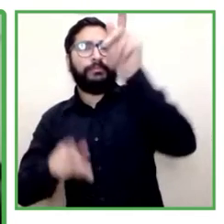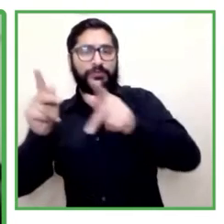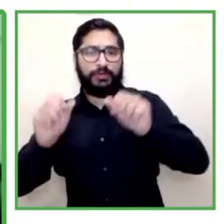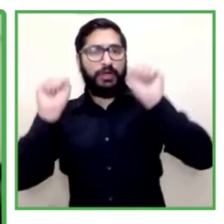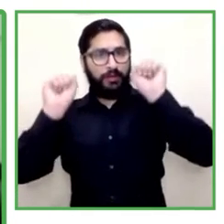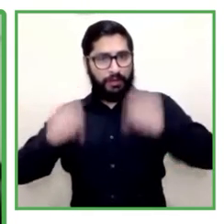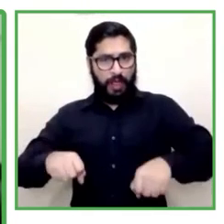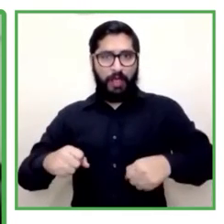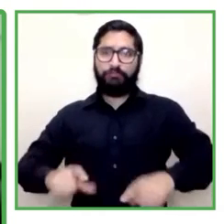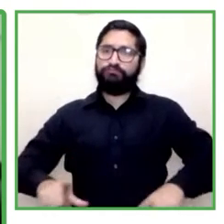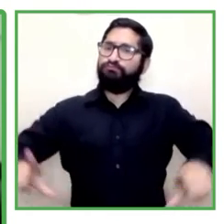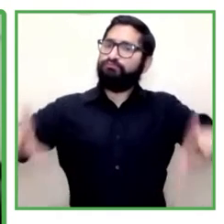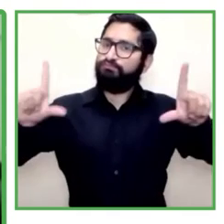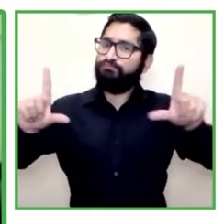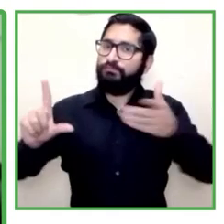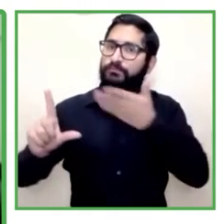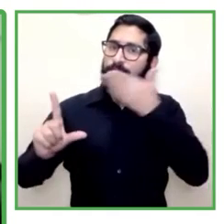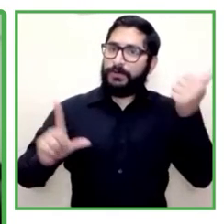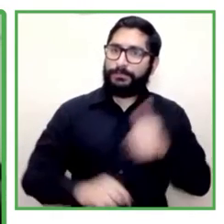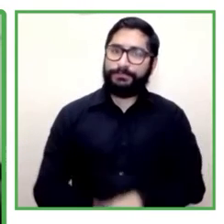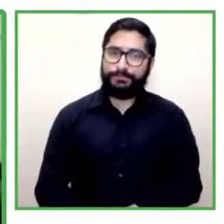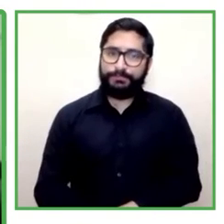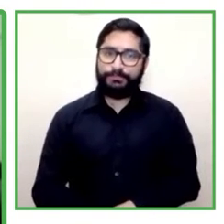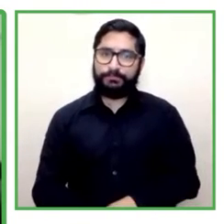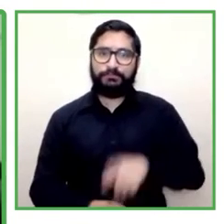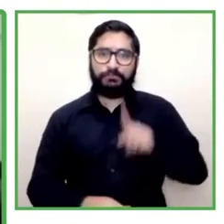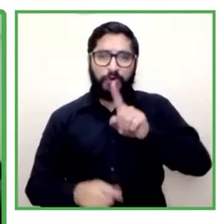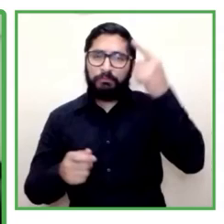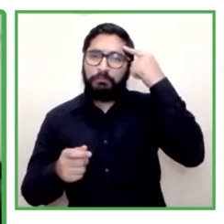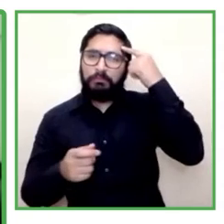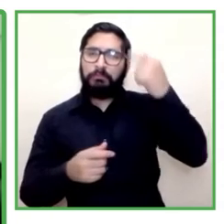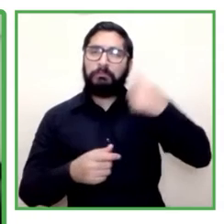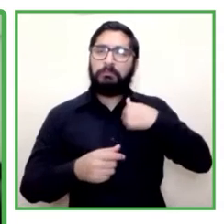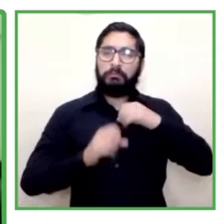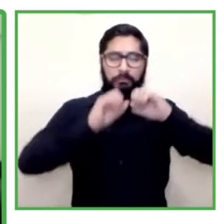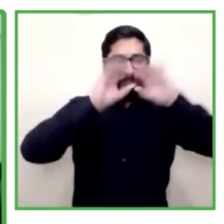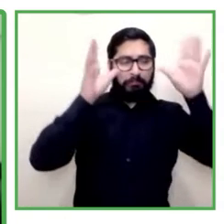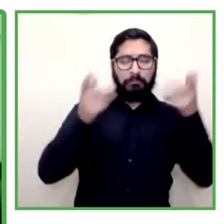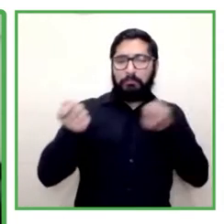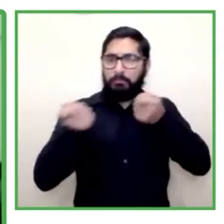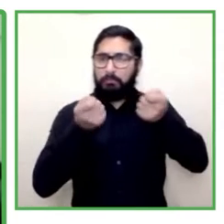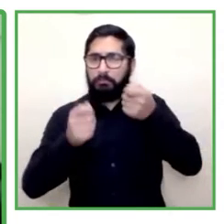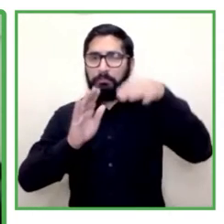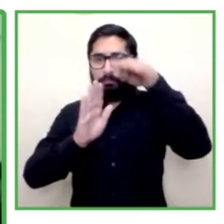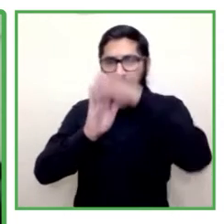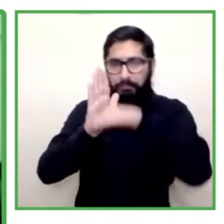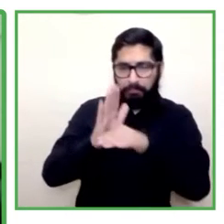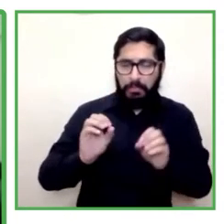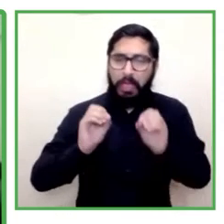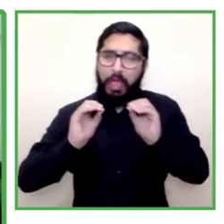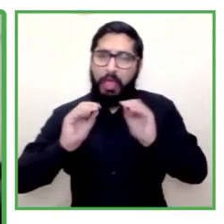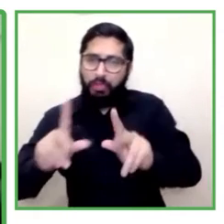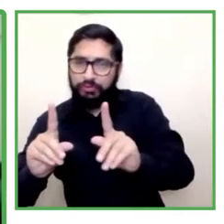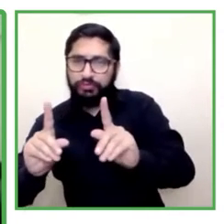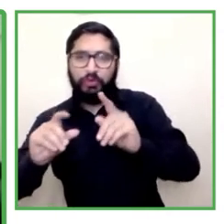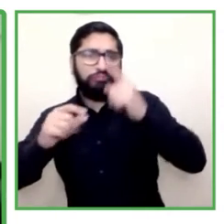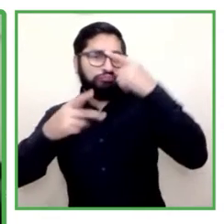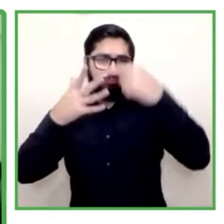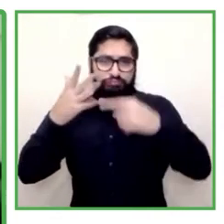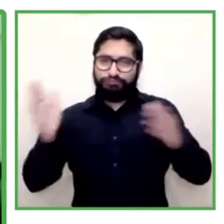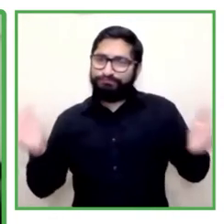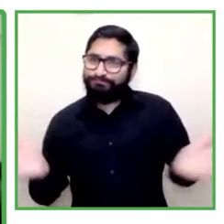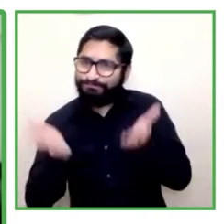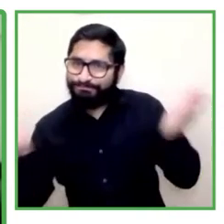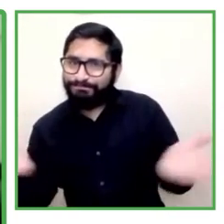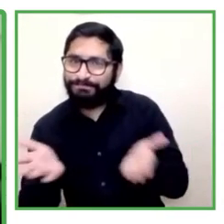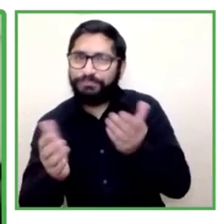reactivación económica, programas de formación, promoción de la empleabilidad sin la participación activa de las personas con